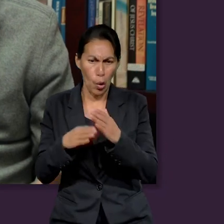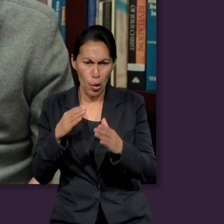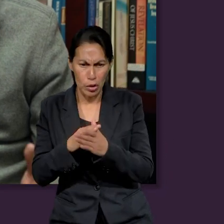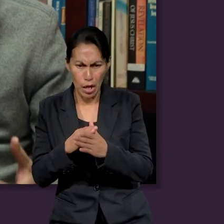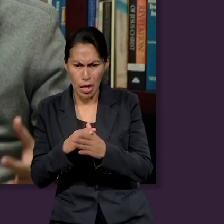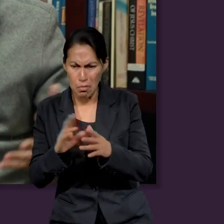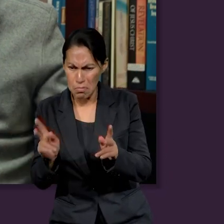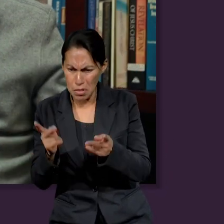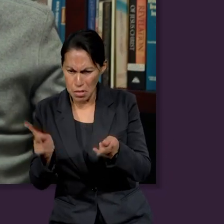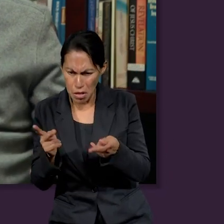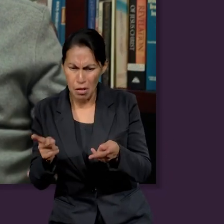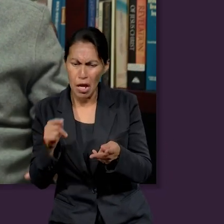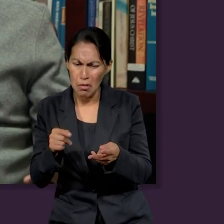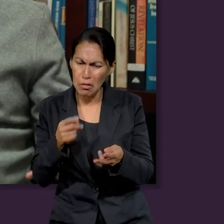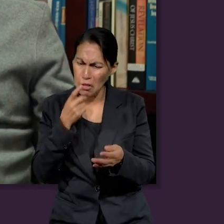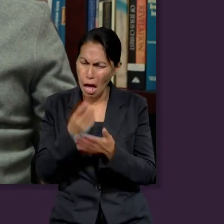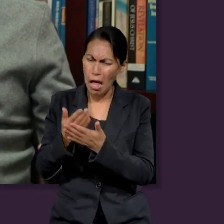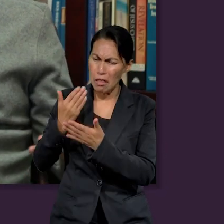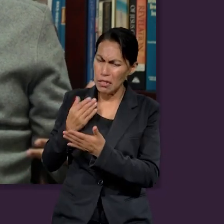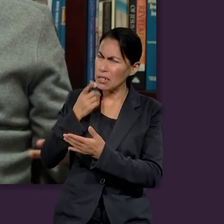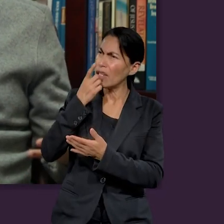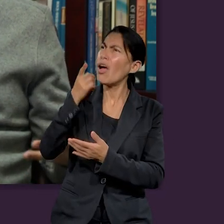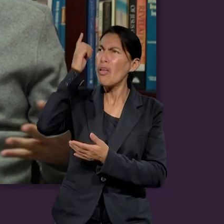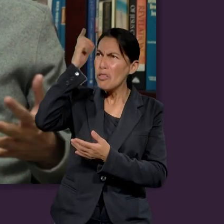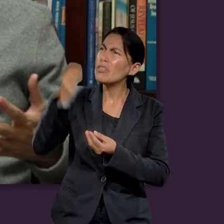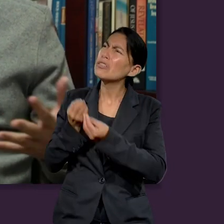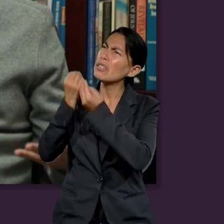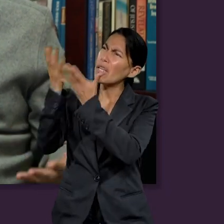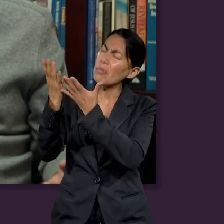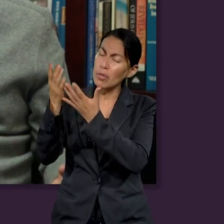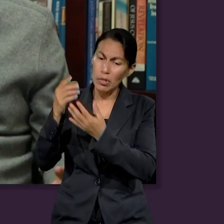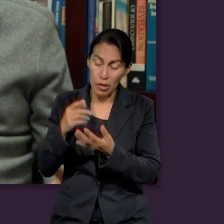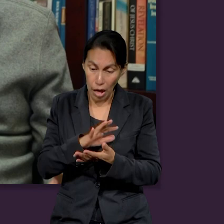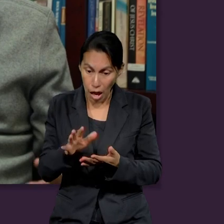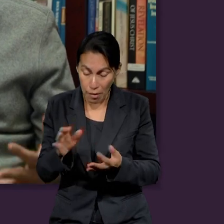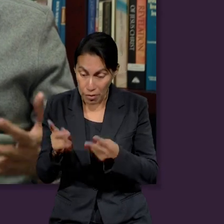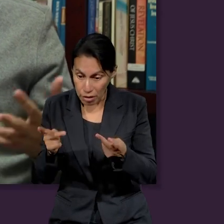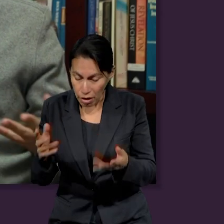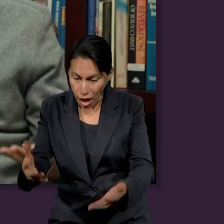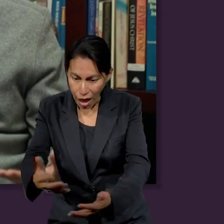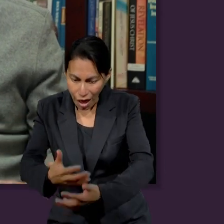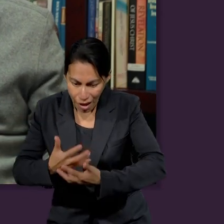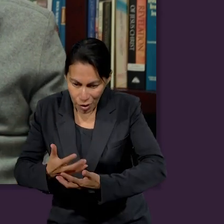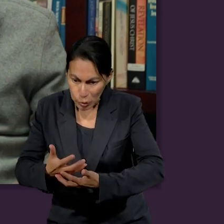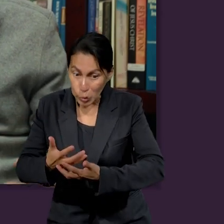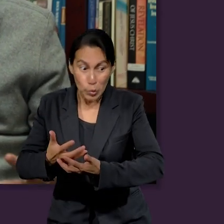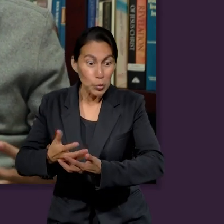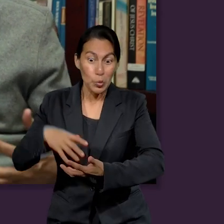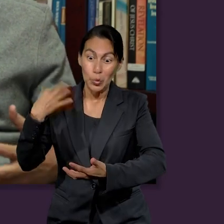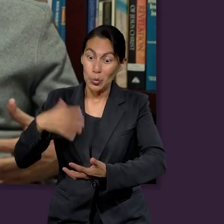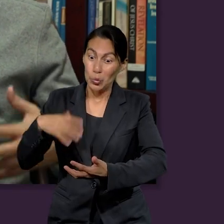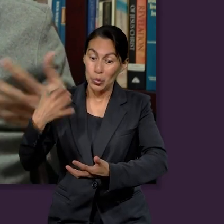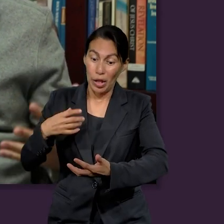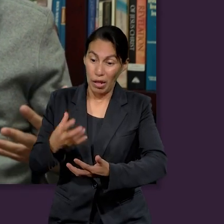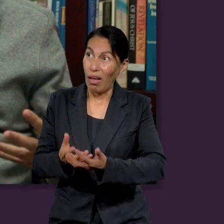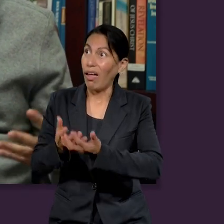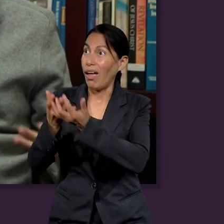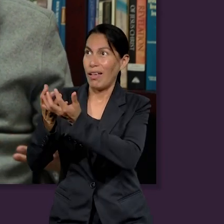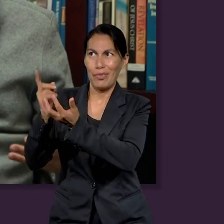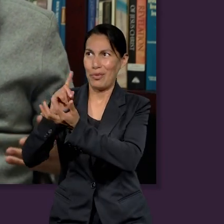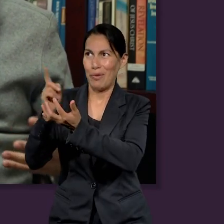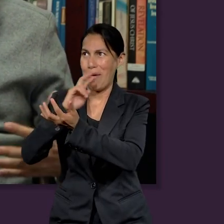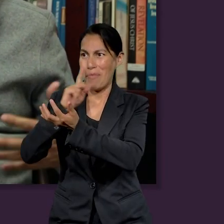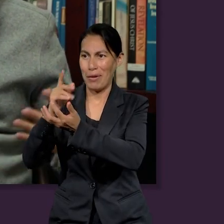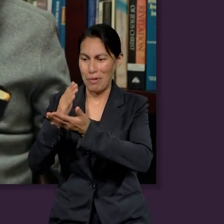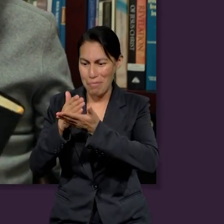la codicia. Ellos vendieron y al final se arrepintieron. Vieron que era demasiada plata y dijeron, no podemos darle todo al Señor. Entonces, eso